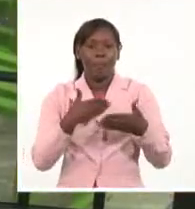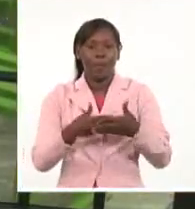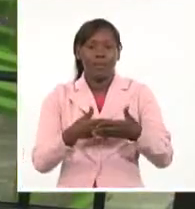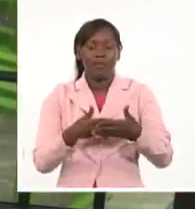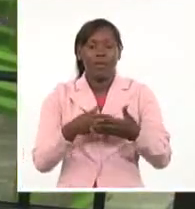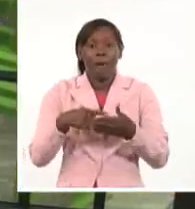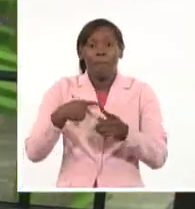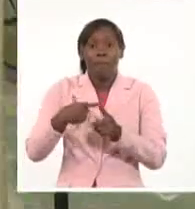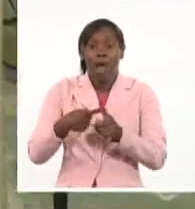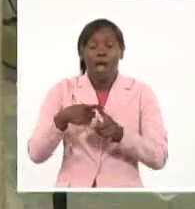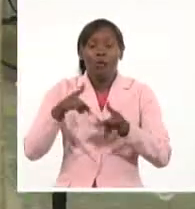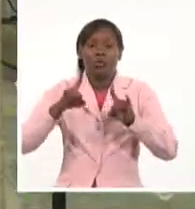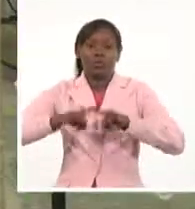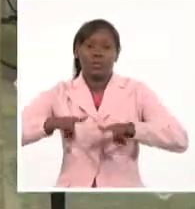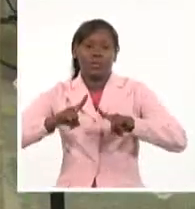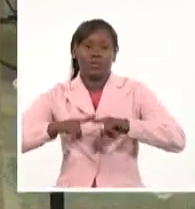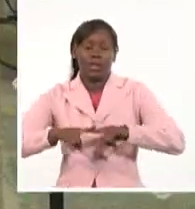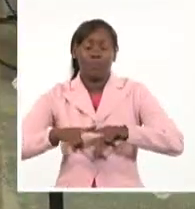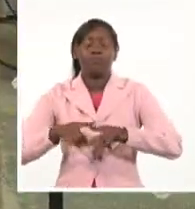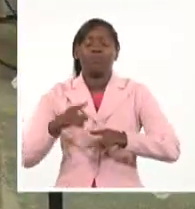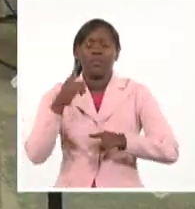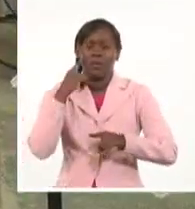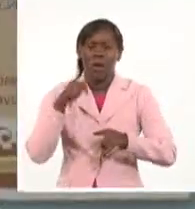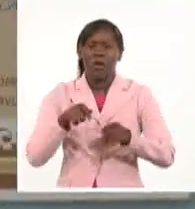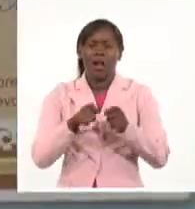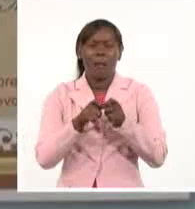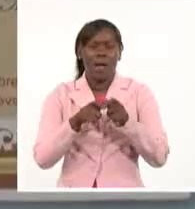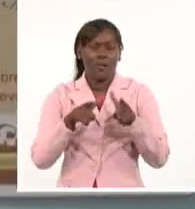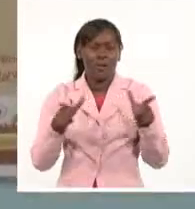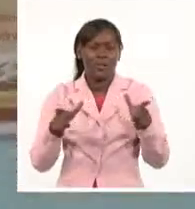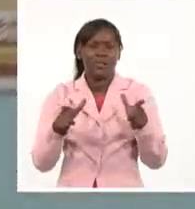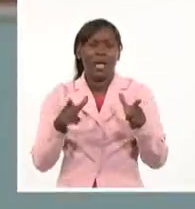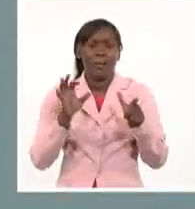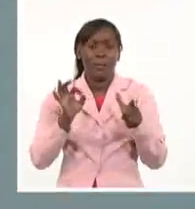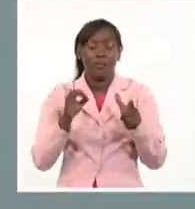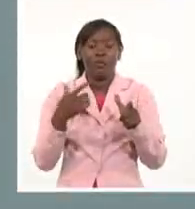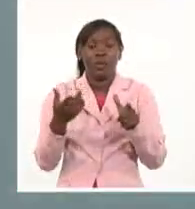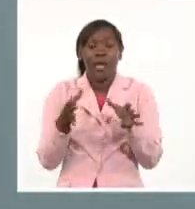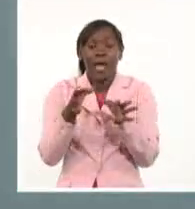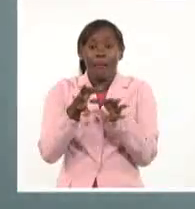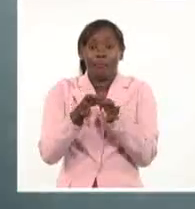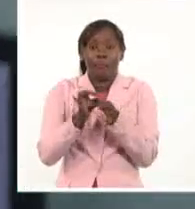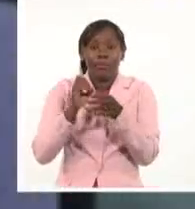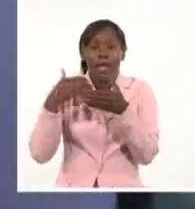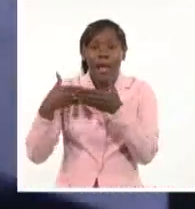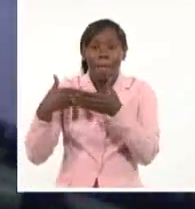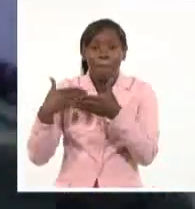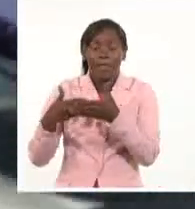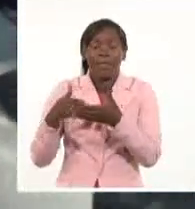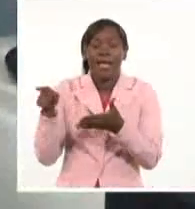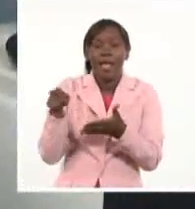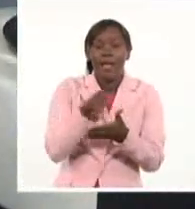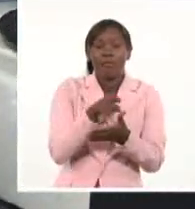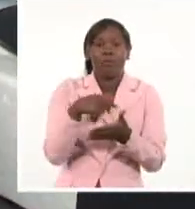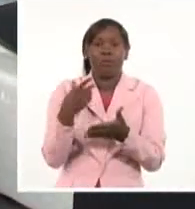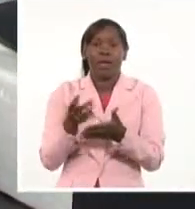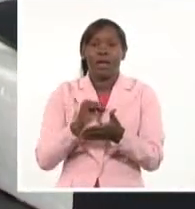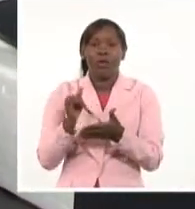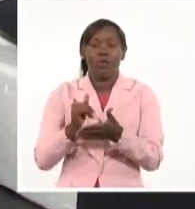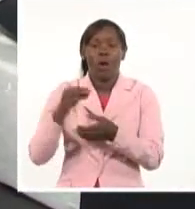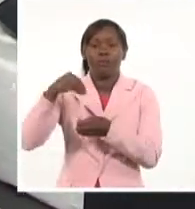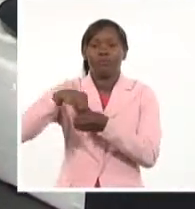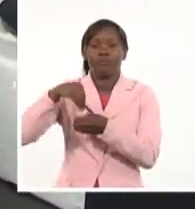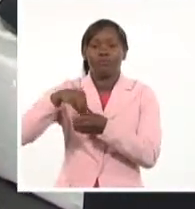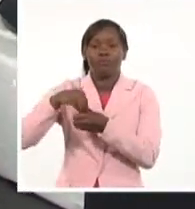330 son micros, pequeñas y medianas empresas, y una cooperativa no agropecuaria, donde han sido significativos los